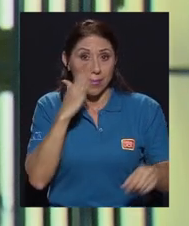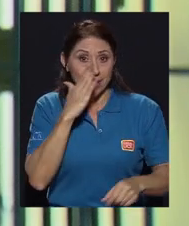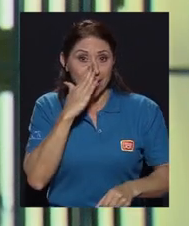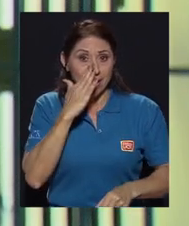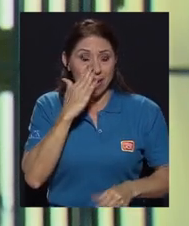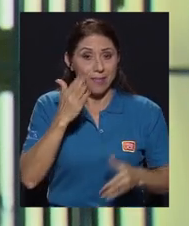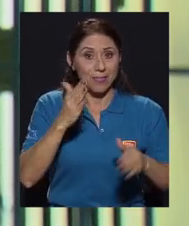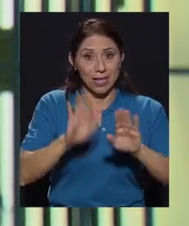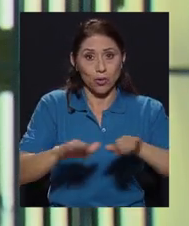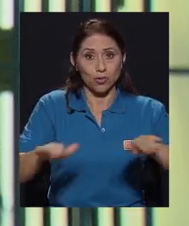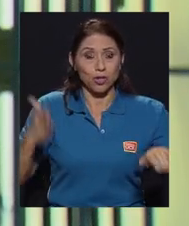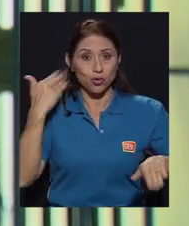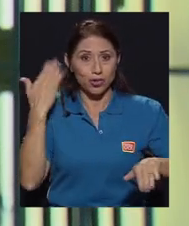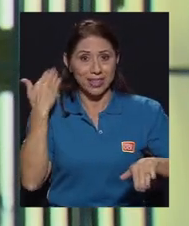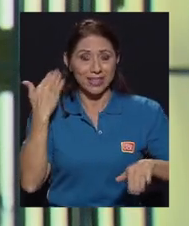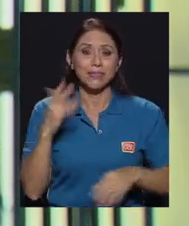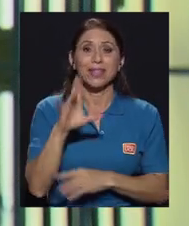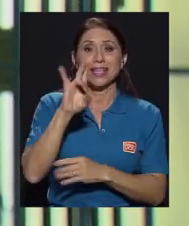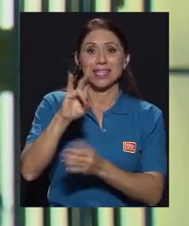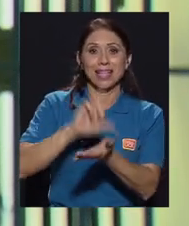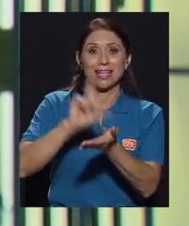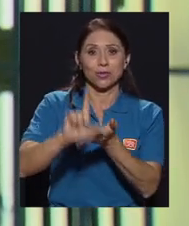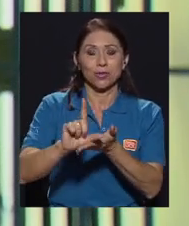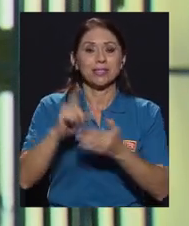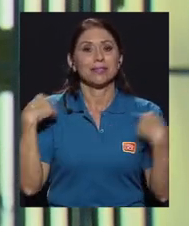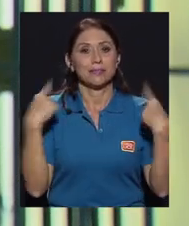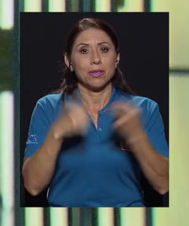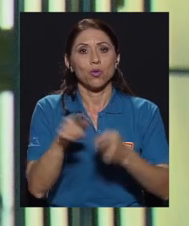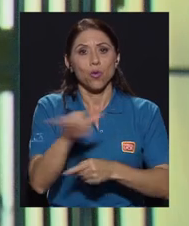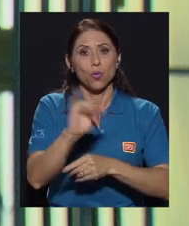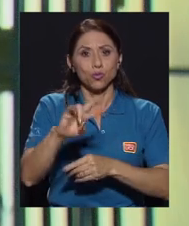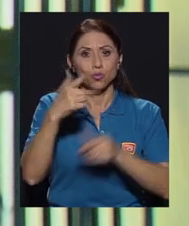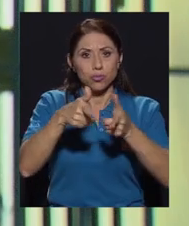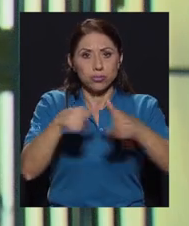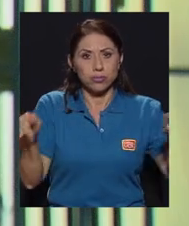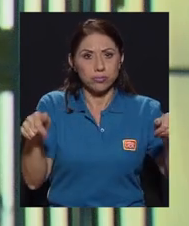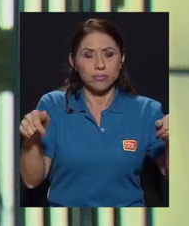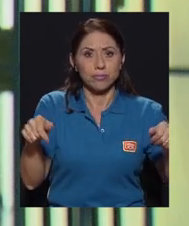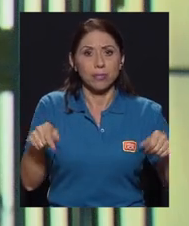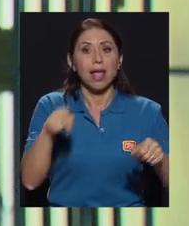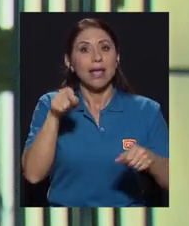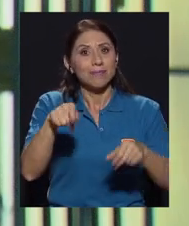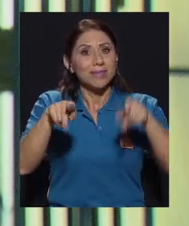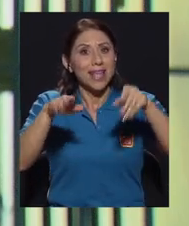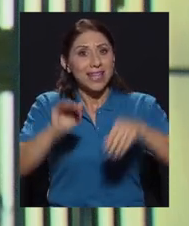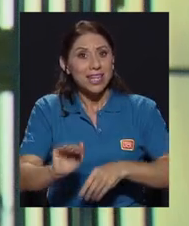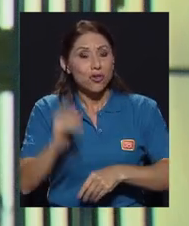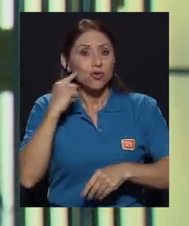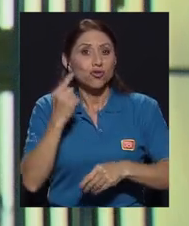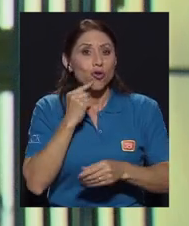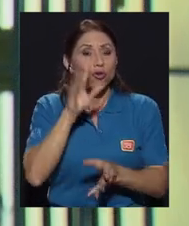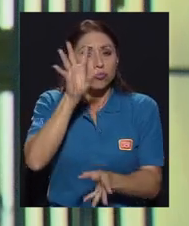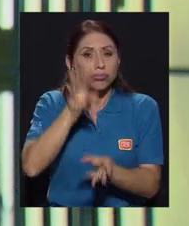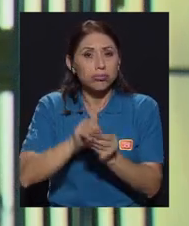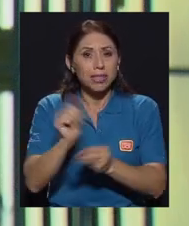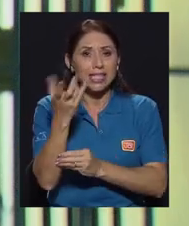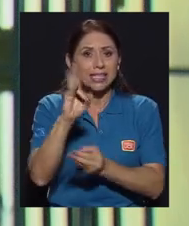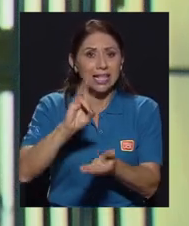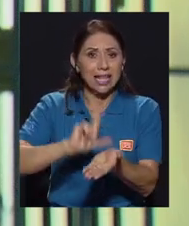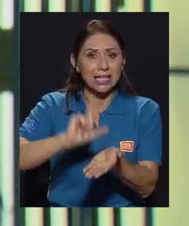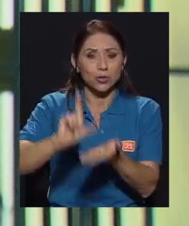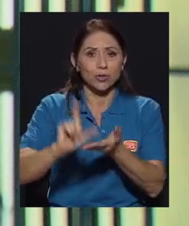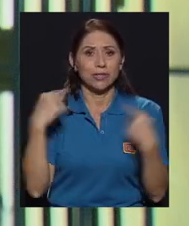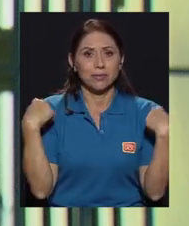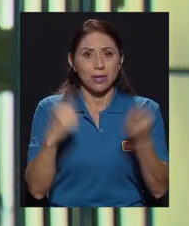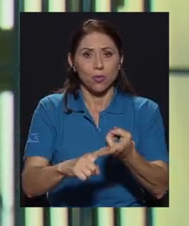oyentes, de nosotros los oyentes, y 7 lecciones más de español como segunda lengua. Eso hace que el niño sordo reciba 17 lecciones de español.